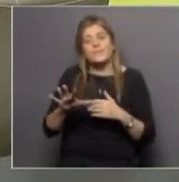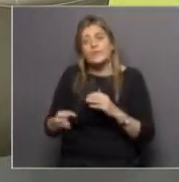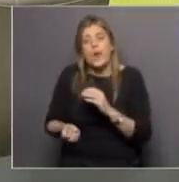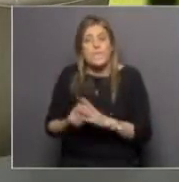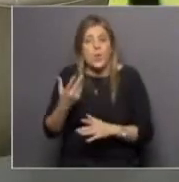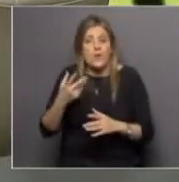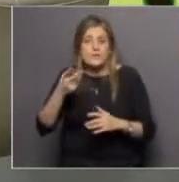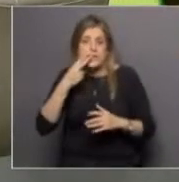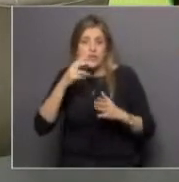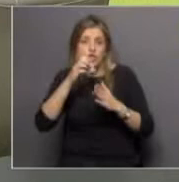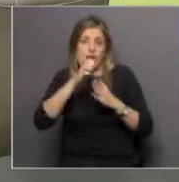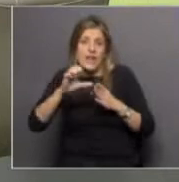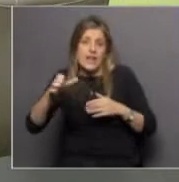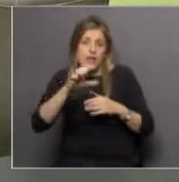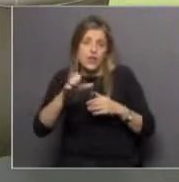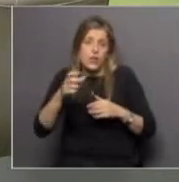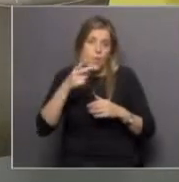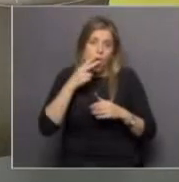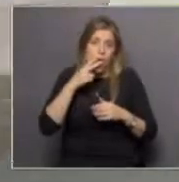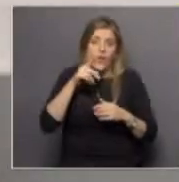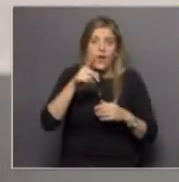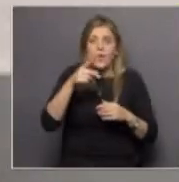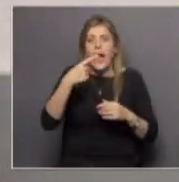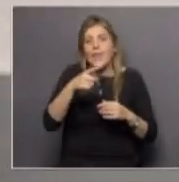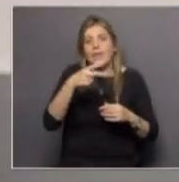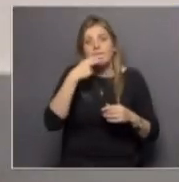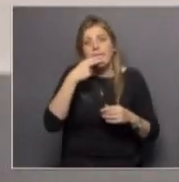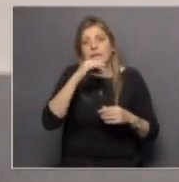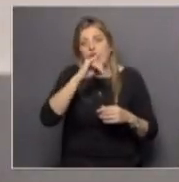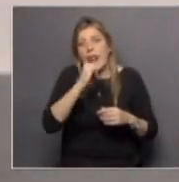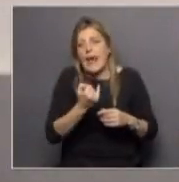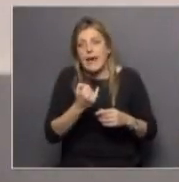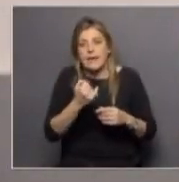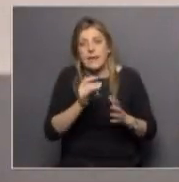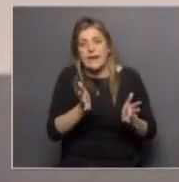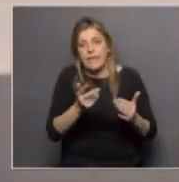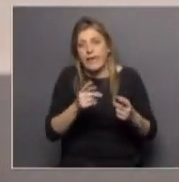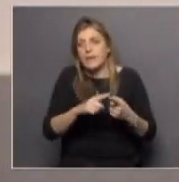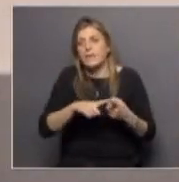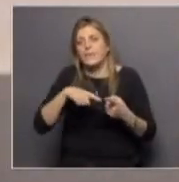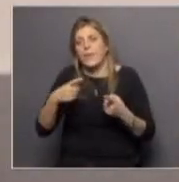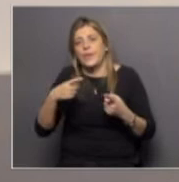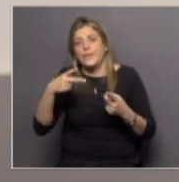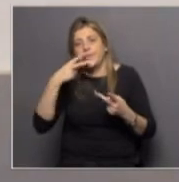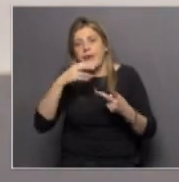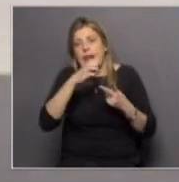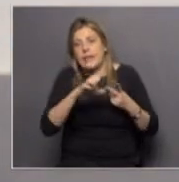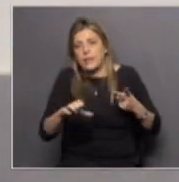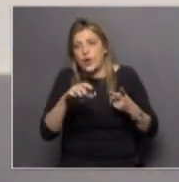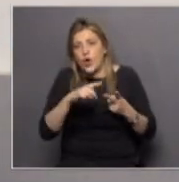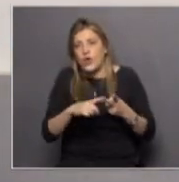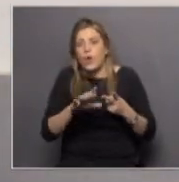es una moda que va pasando desde los cigarrillos light ahora bueno el dispositivo que supuestamente